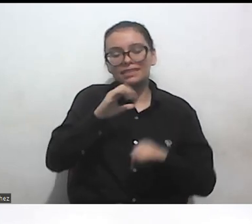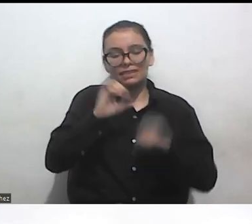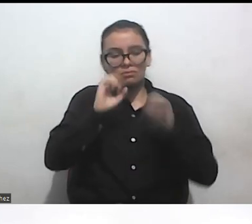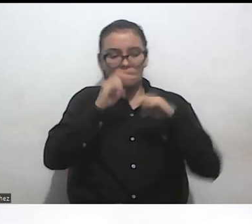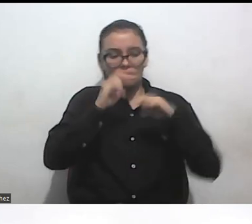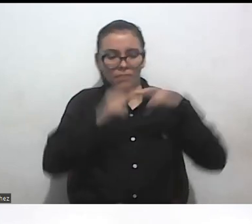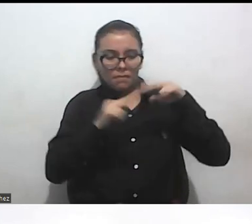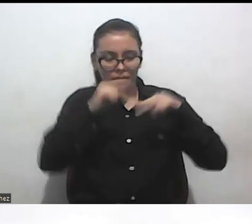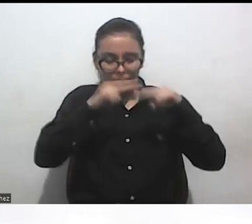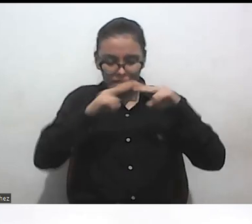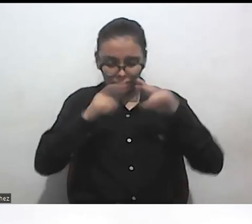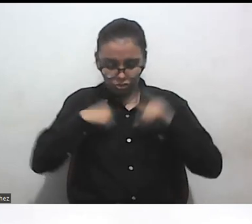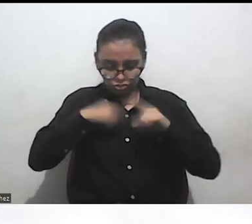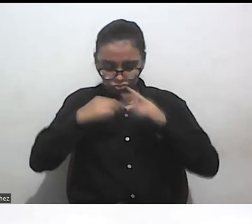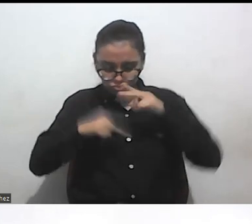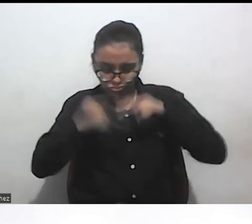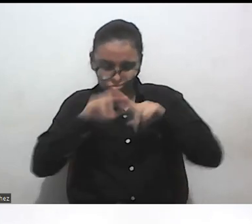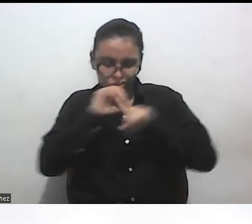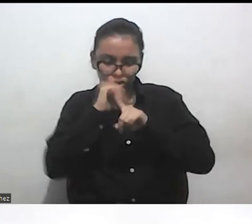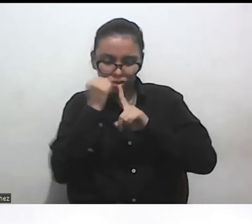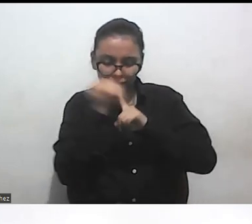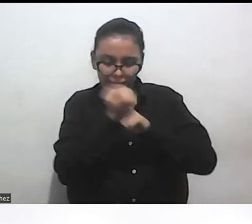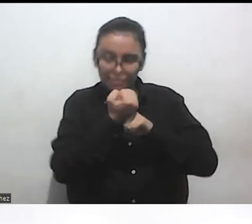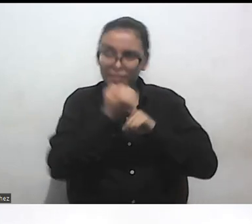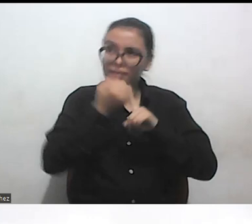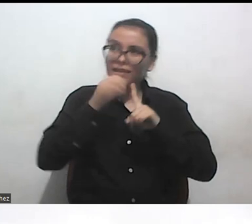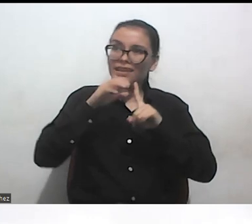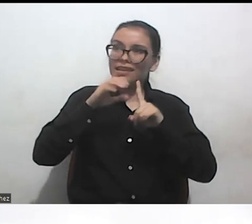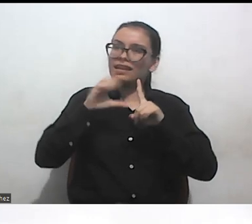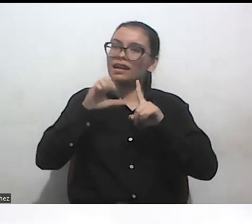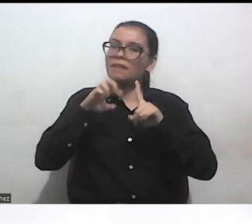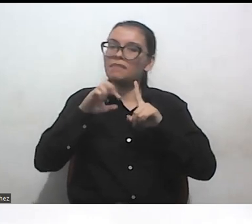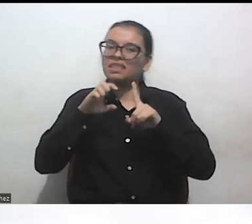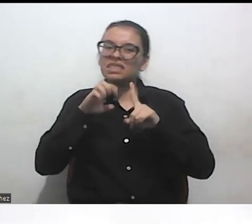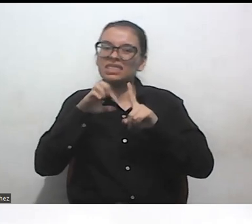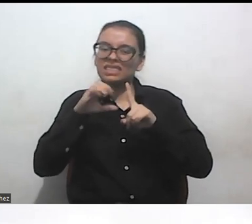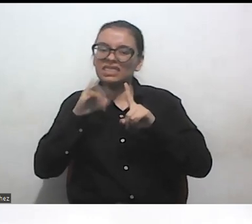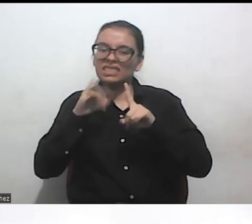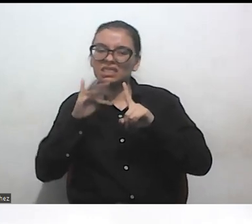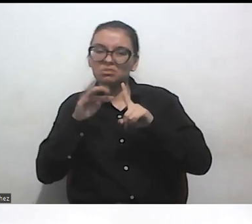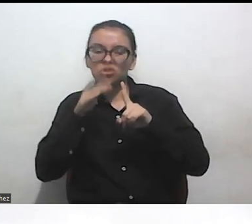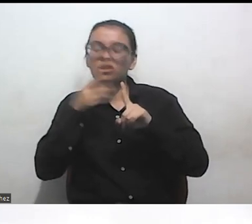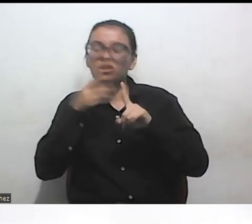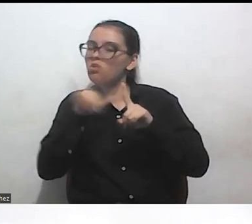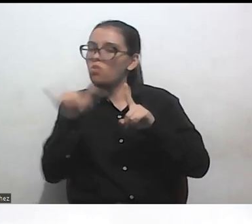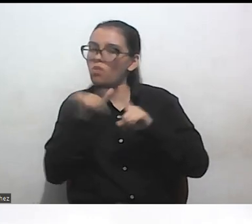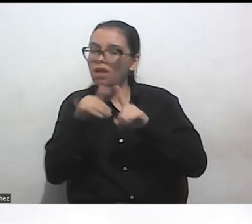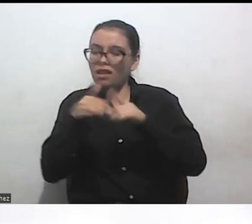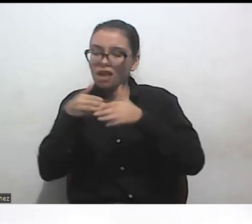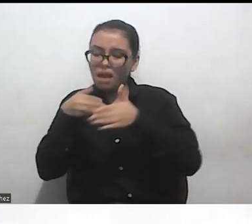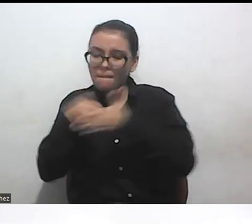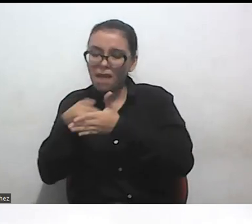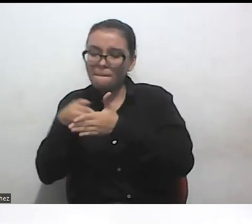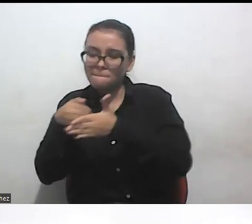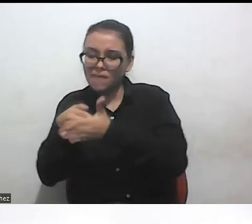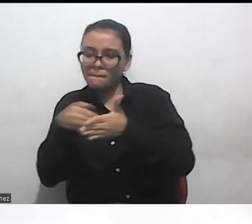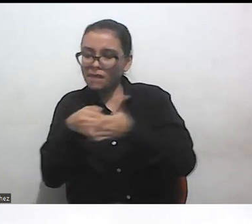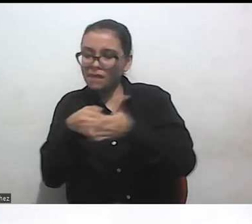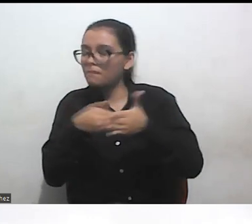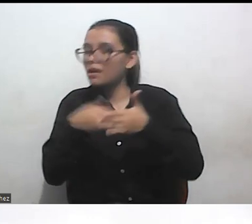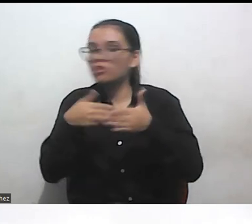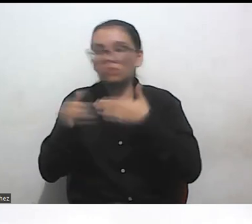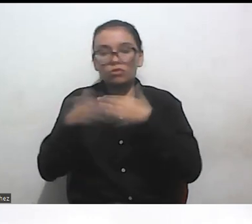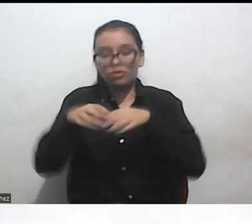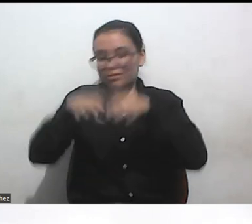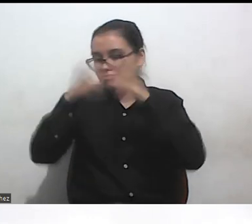nos impide entender el capacitismo como un sistema de opresión igual de fuerte. Entonces, yo quisiera traer